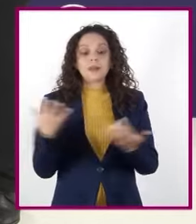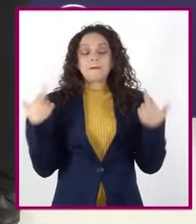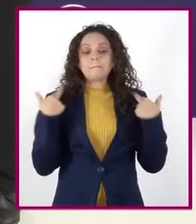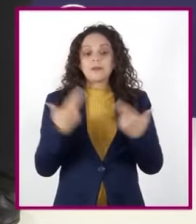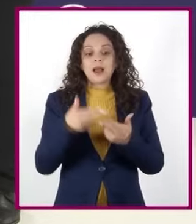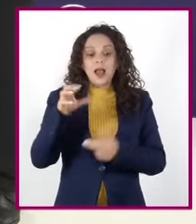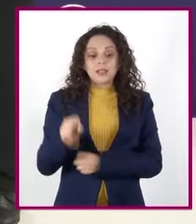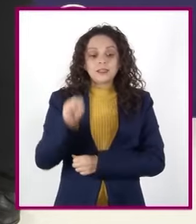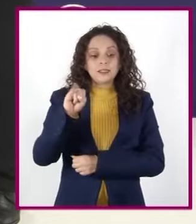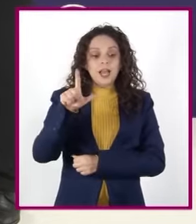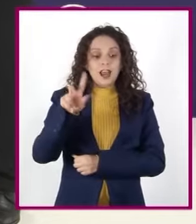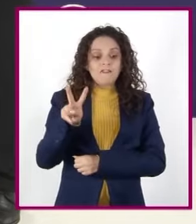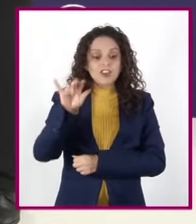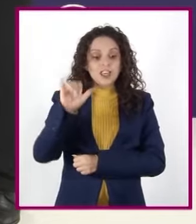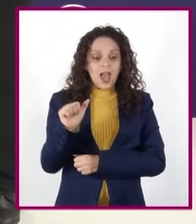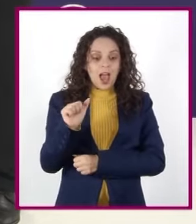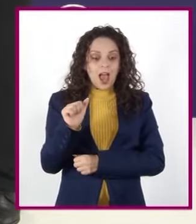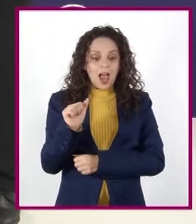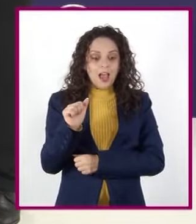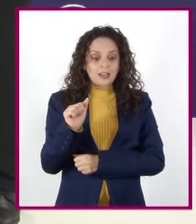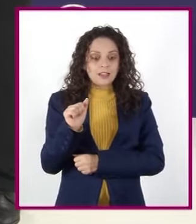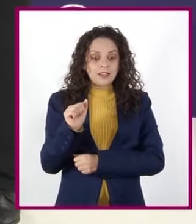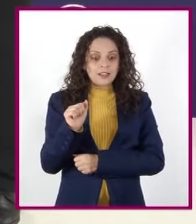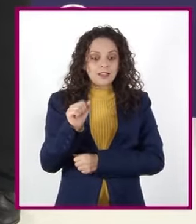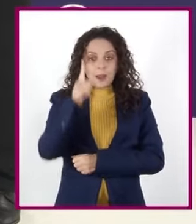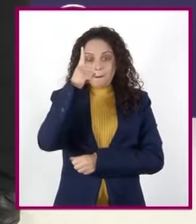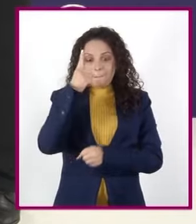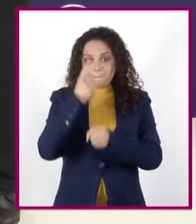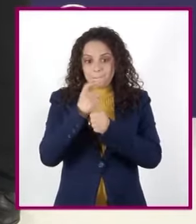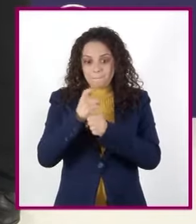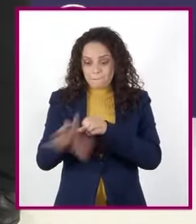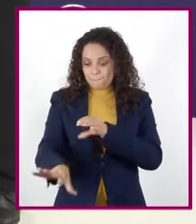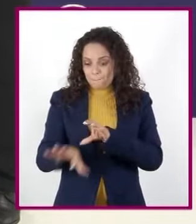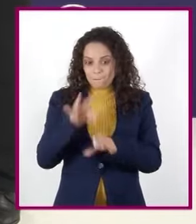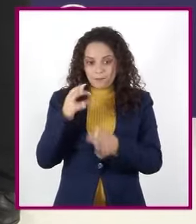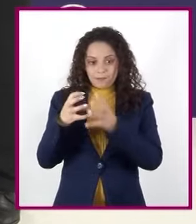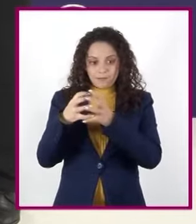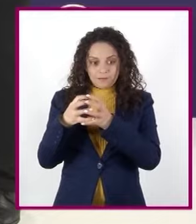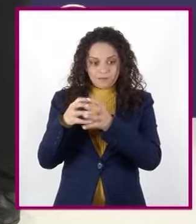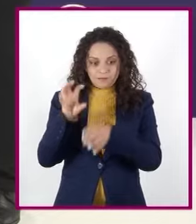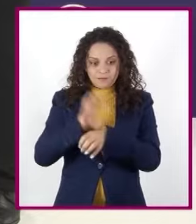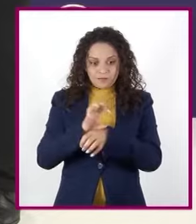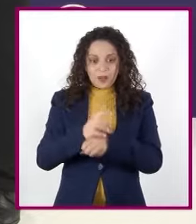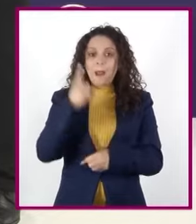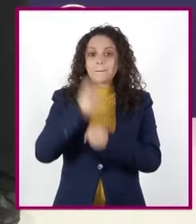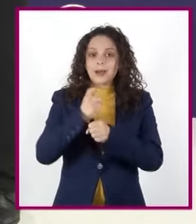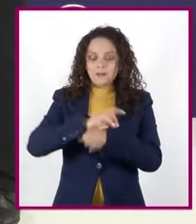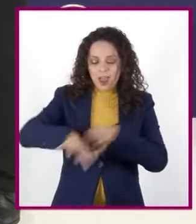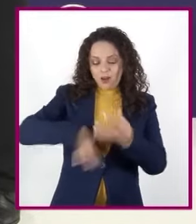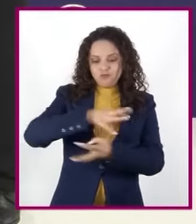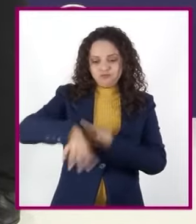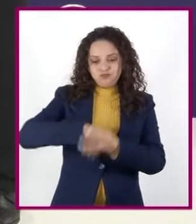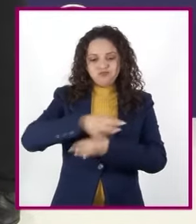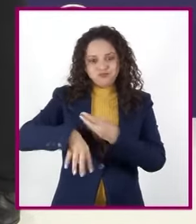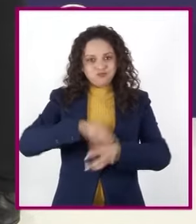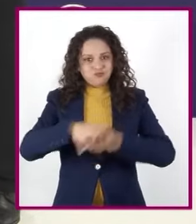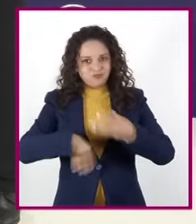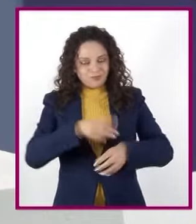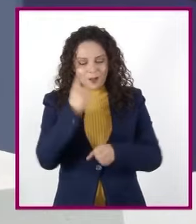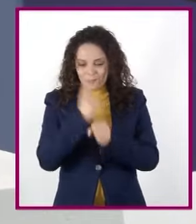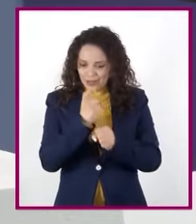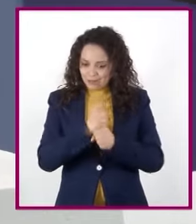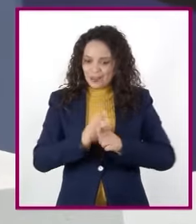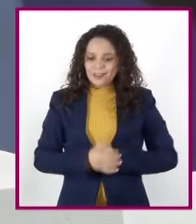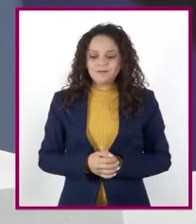vamos a agarrar la primera. Bueno, primero voy a revoler un poquito porque no estaban tan revueltas, ¿verdad?